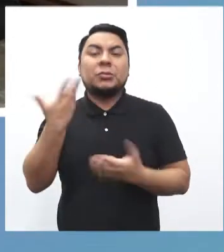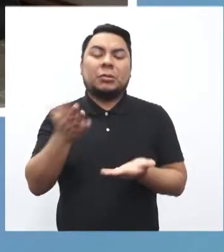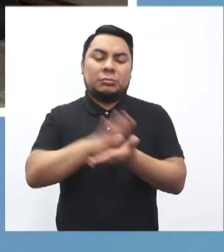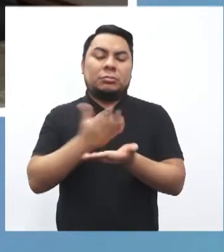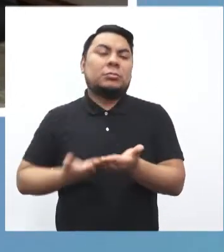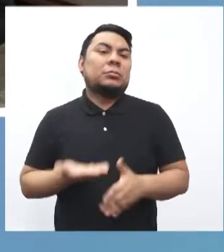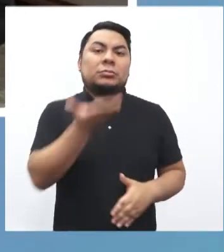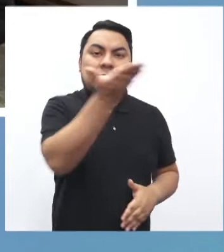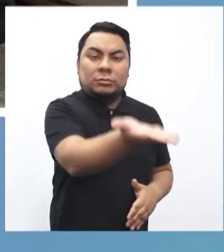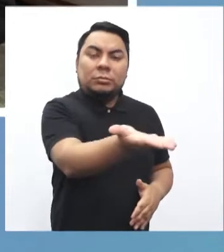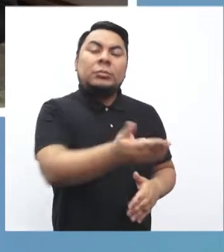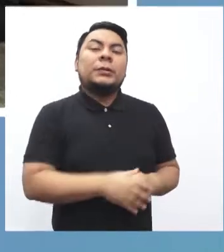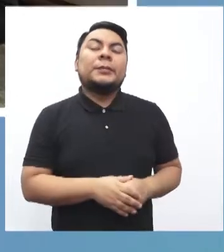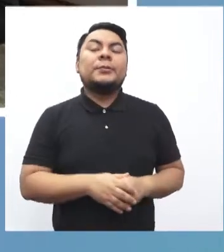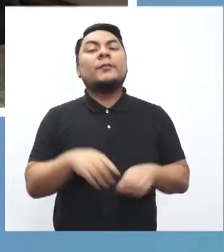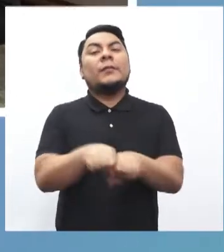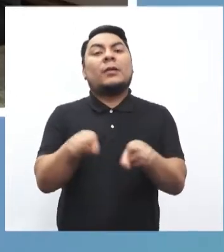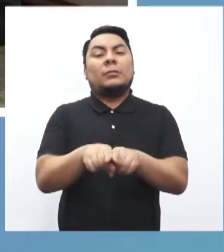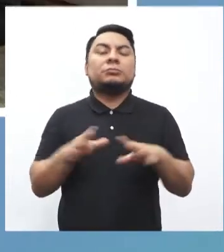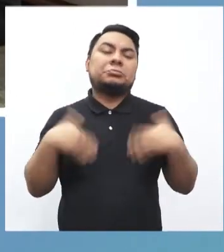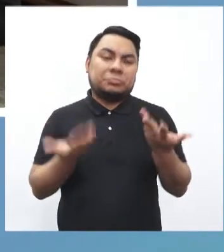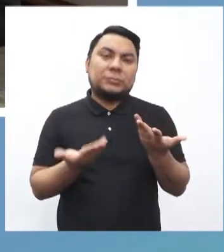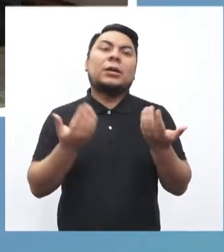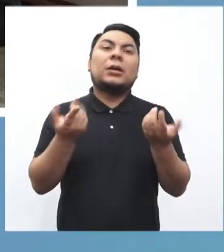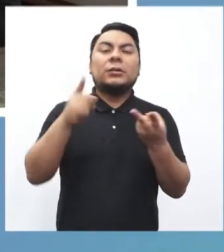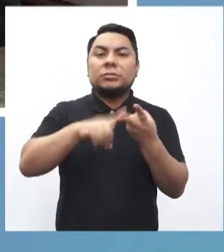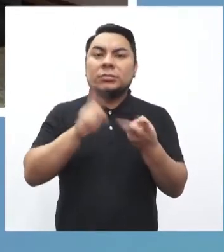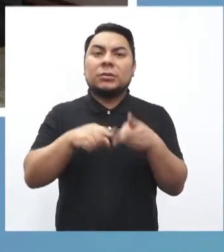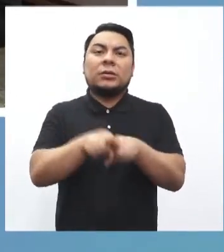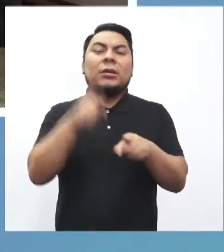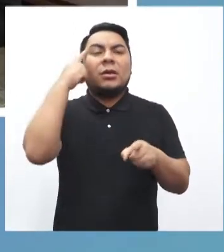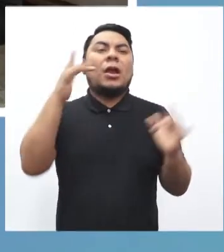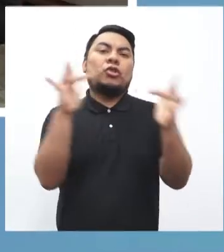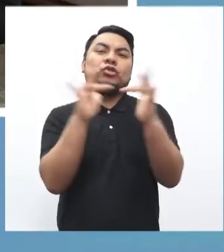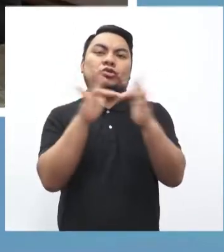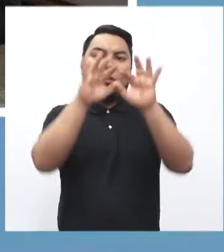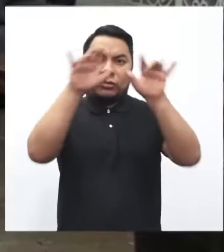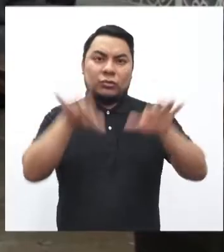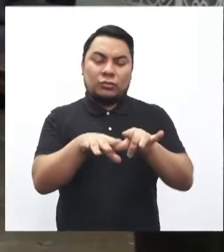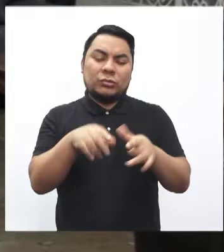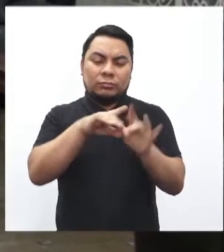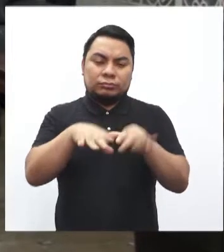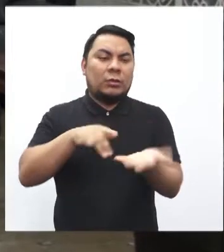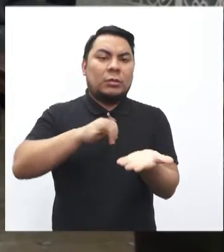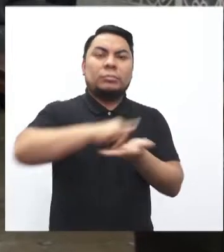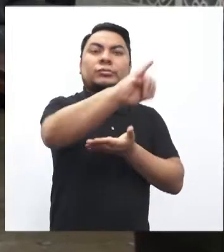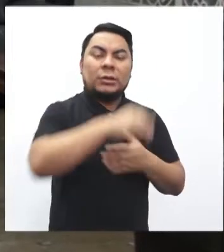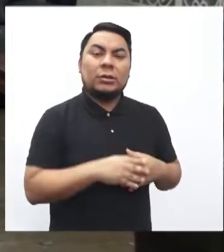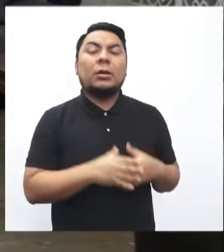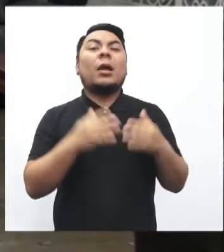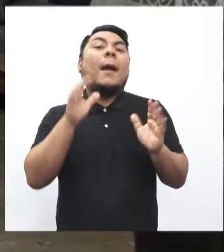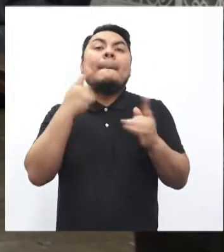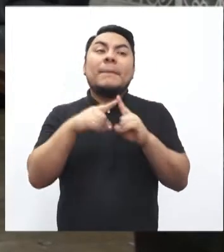presenta en la unidad de trámite documentario y también es posible que sea a través de un canal virtual, en la medida que la entidad haya